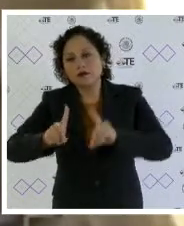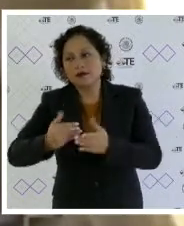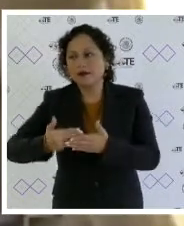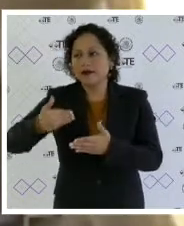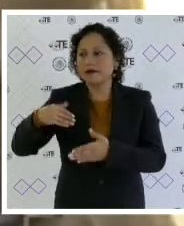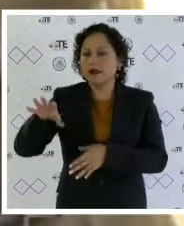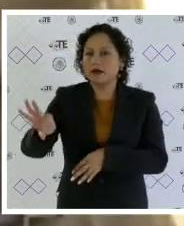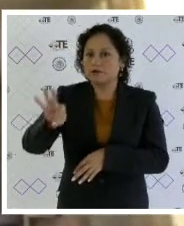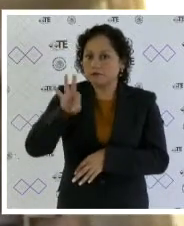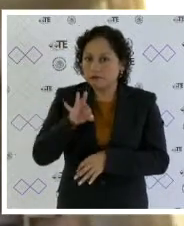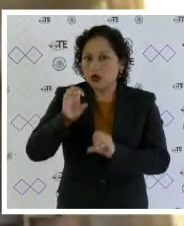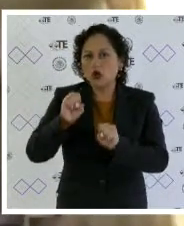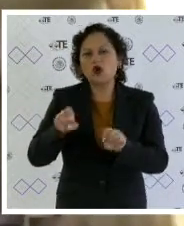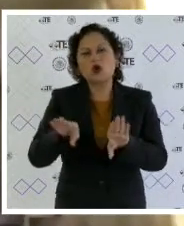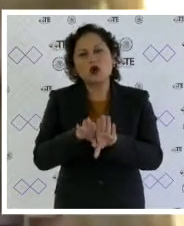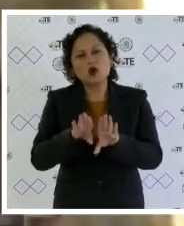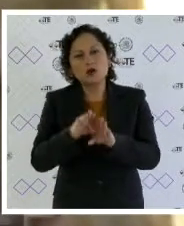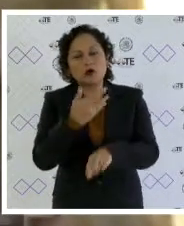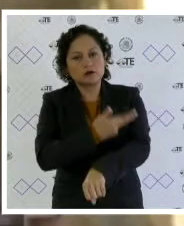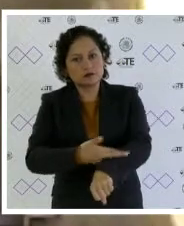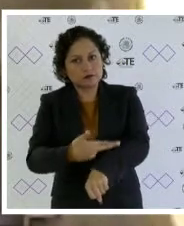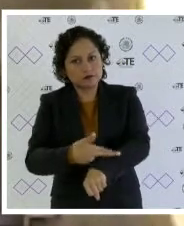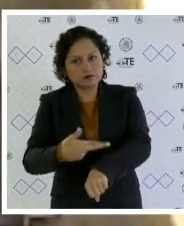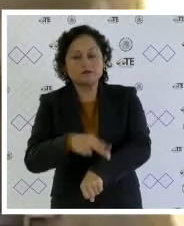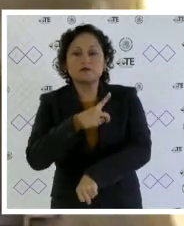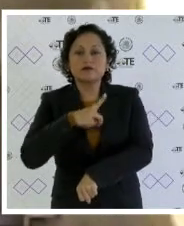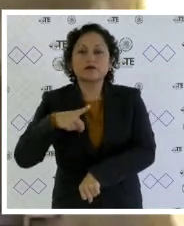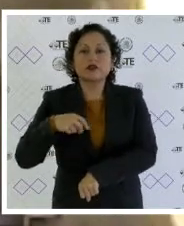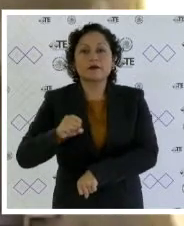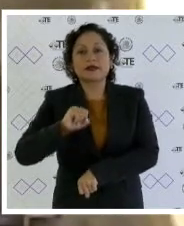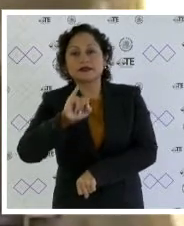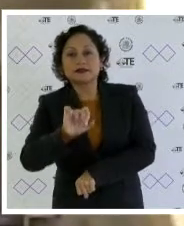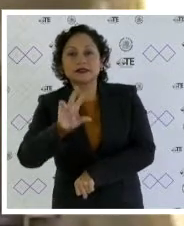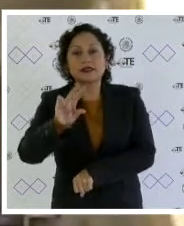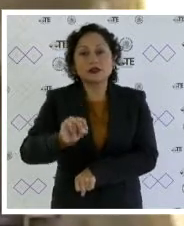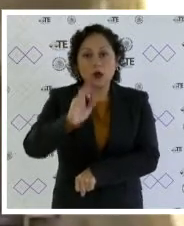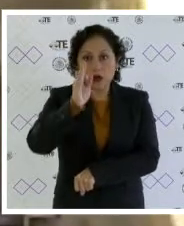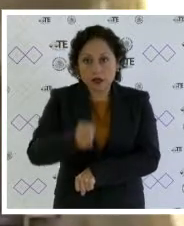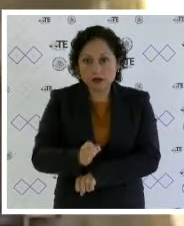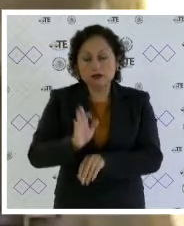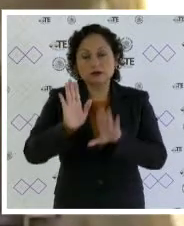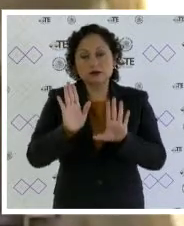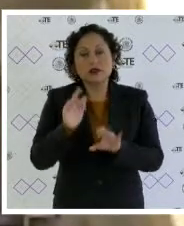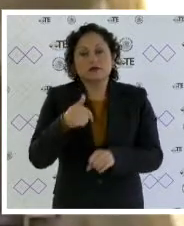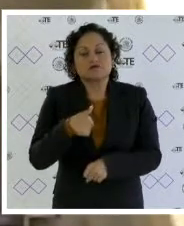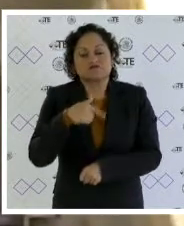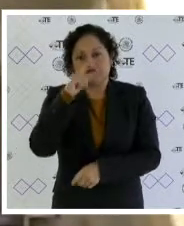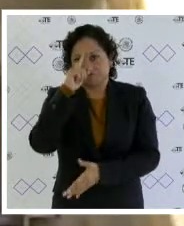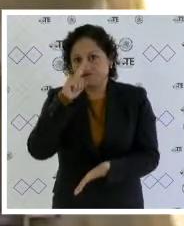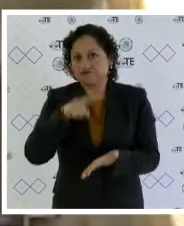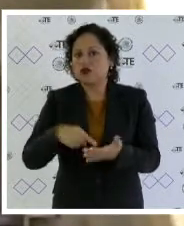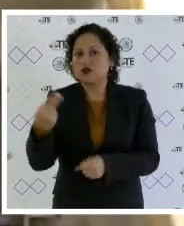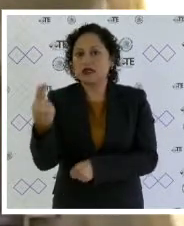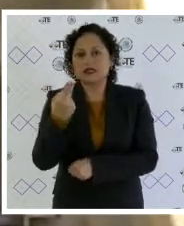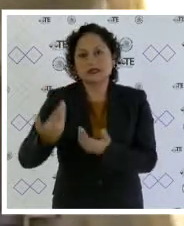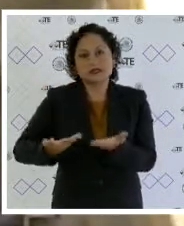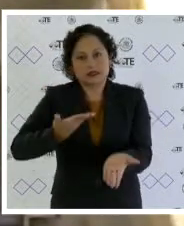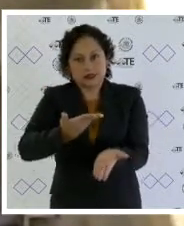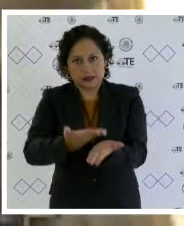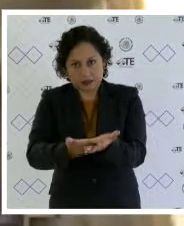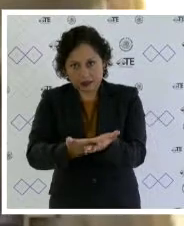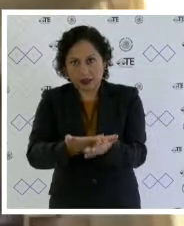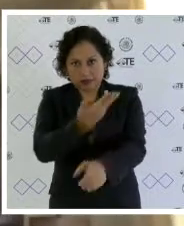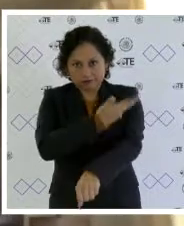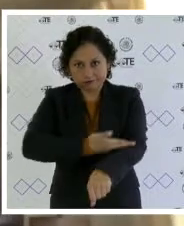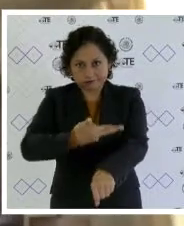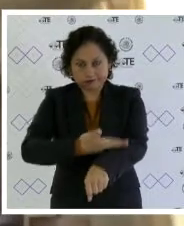integración de dicha comisión deben confirmarse o declararse la nulidad era necesario o resulta necesario un requerimiento un requerimiento a la autoridad de